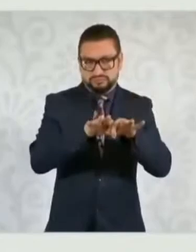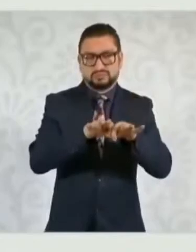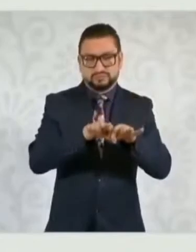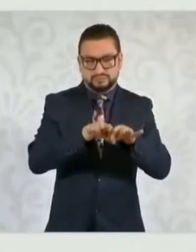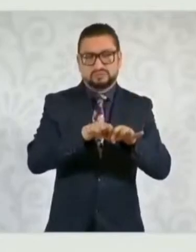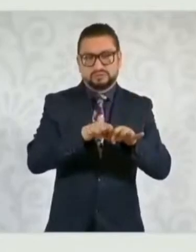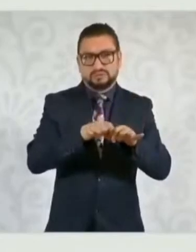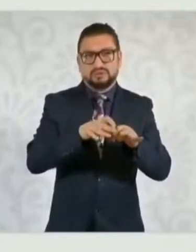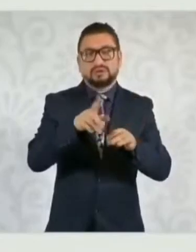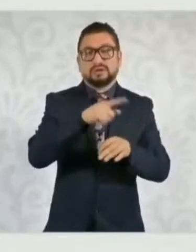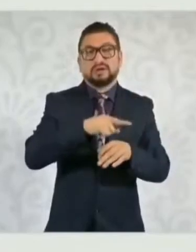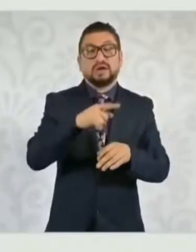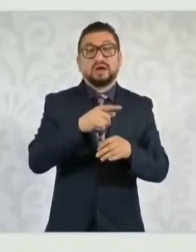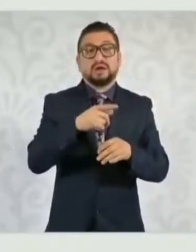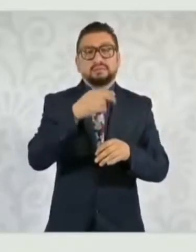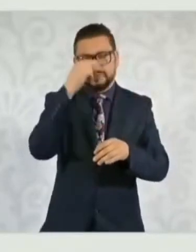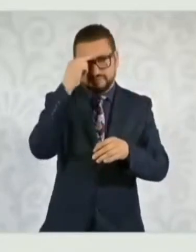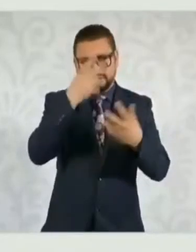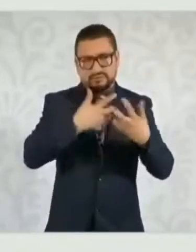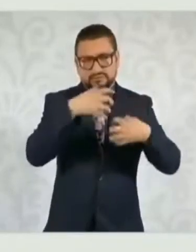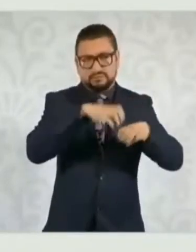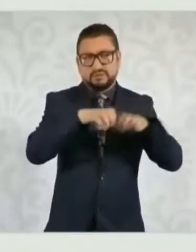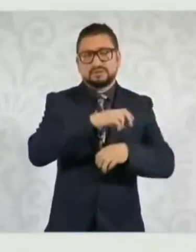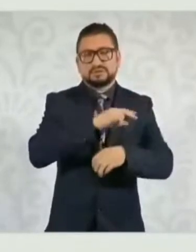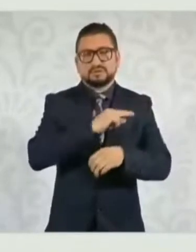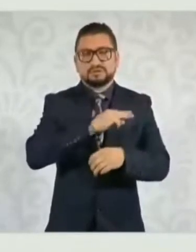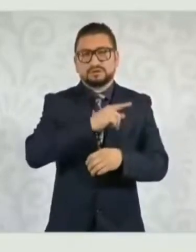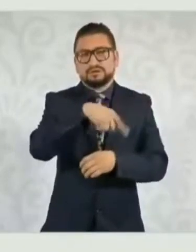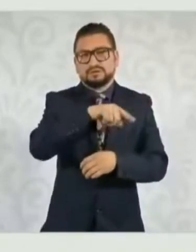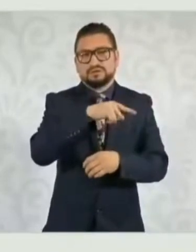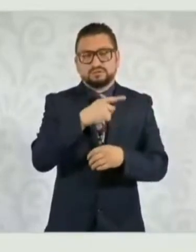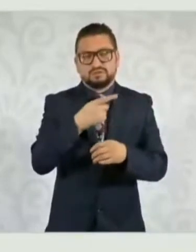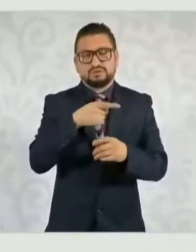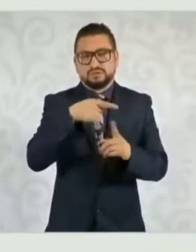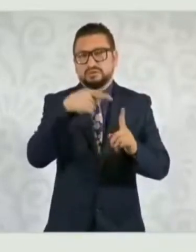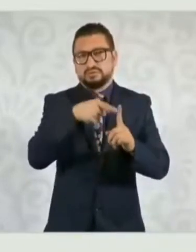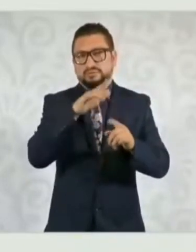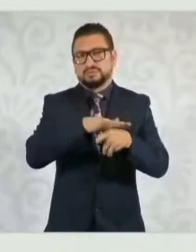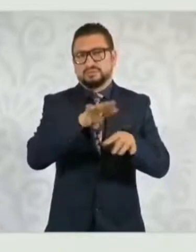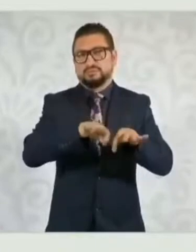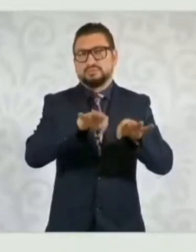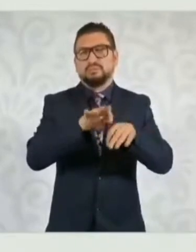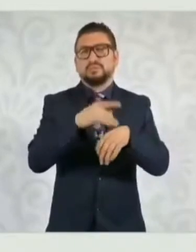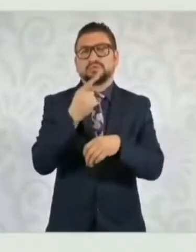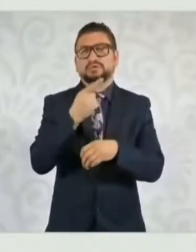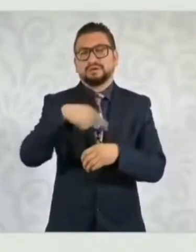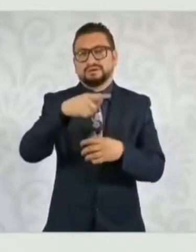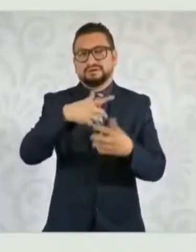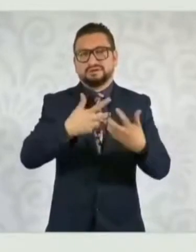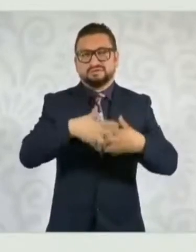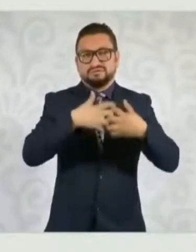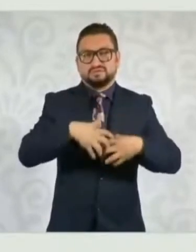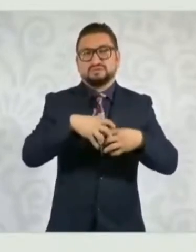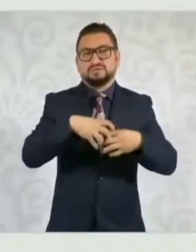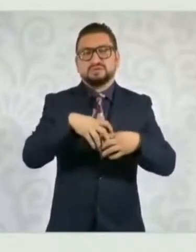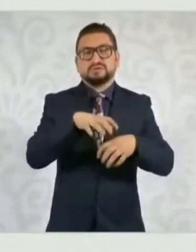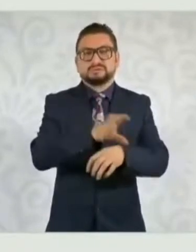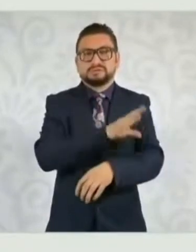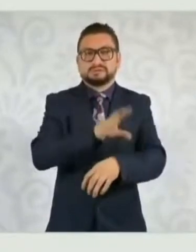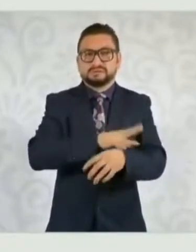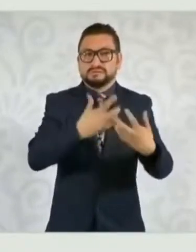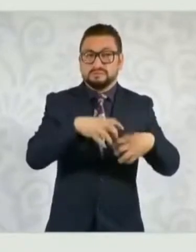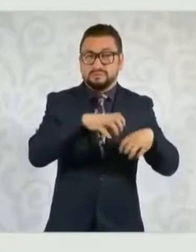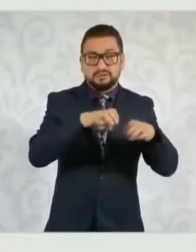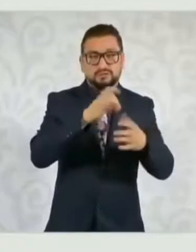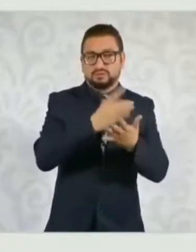de la seguridad energética. Al ser empresas productivas, el motivo principal de la generación tendría que ser un